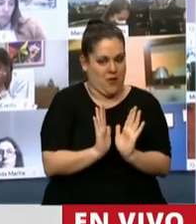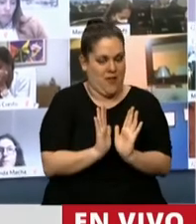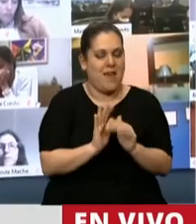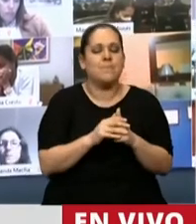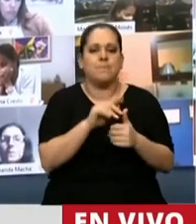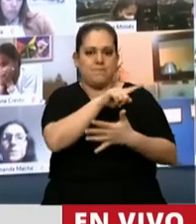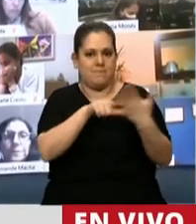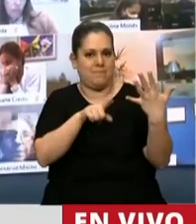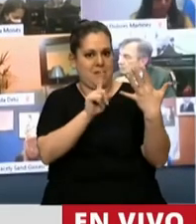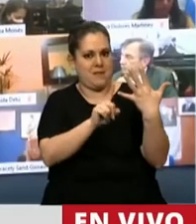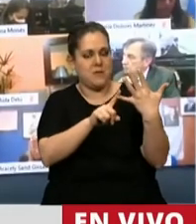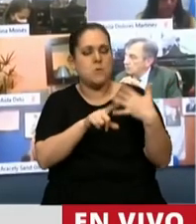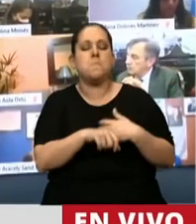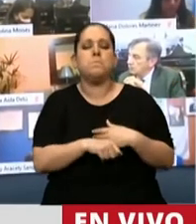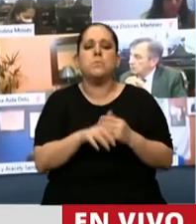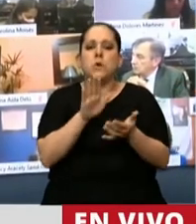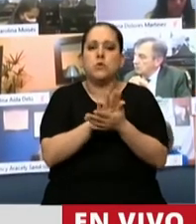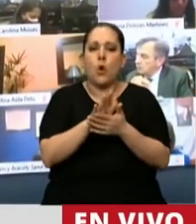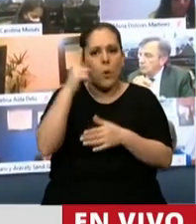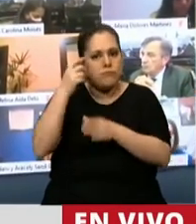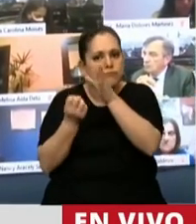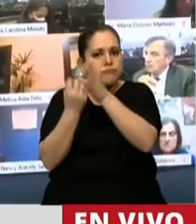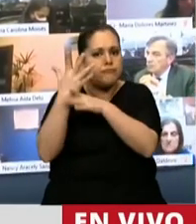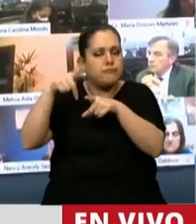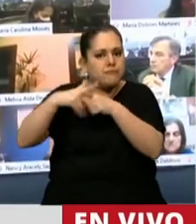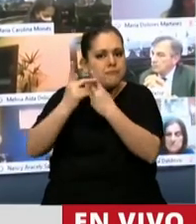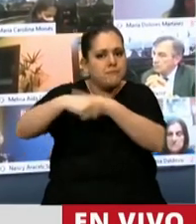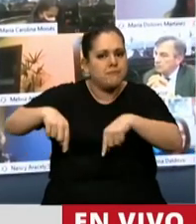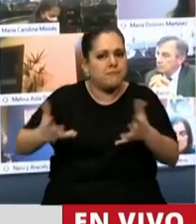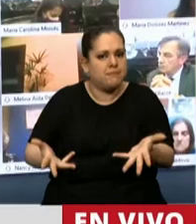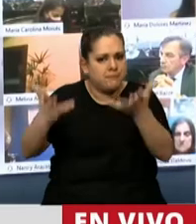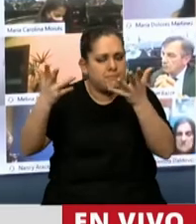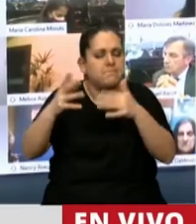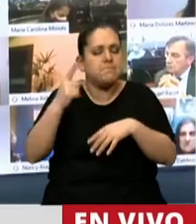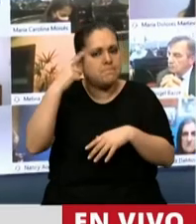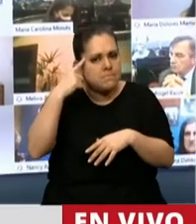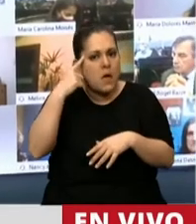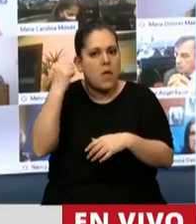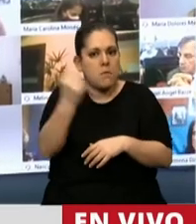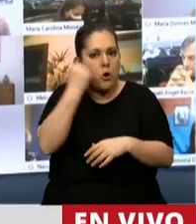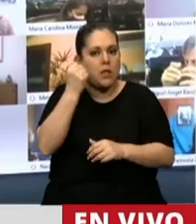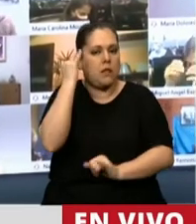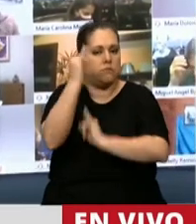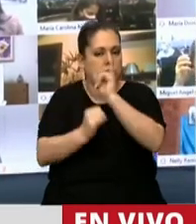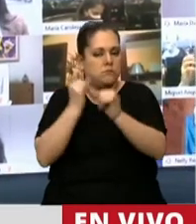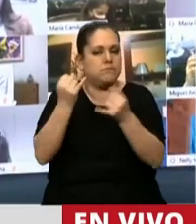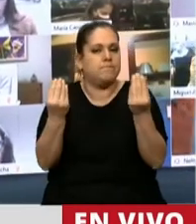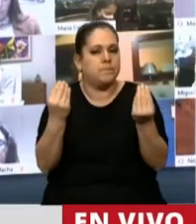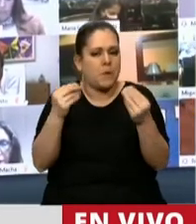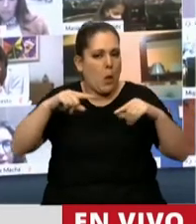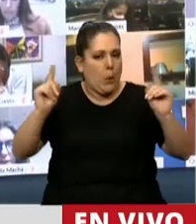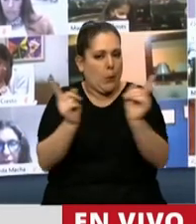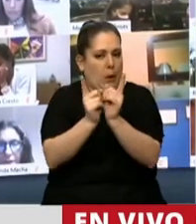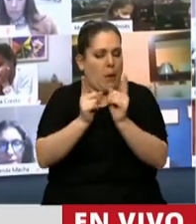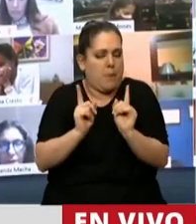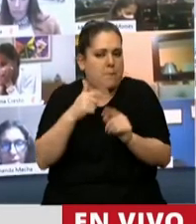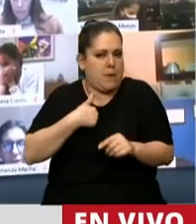economía de conocimiento, el cual desde mi óptica es de suma importancia por lo que pondré a continuación. Seré breve, como